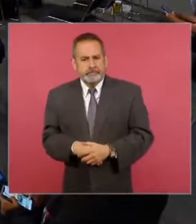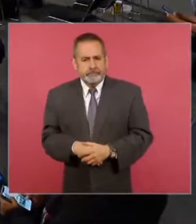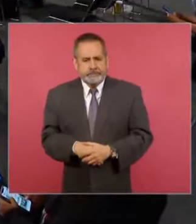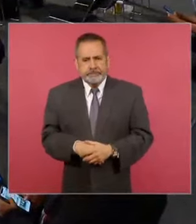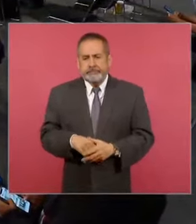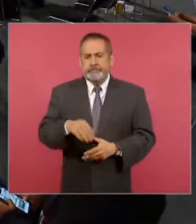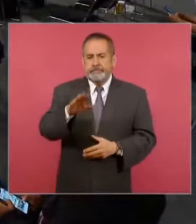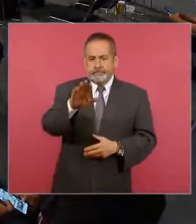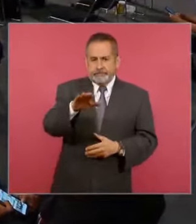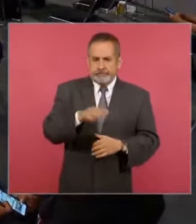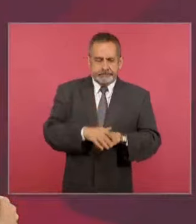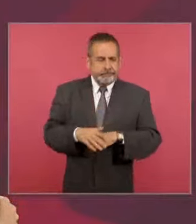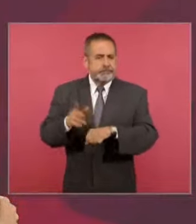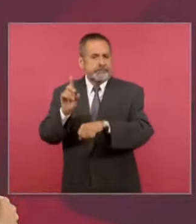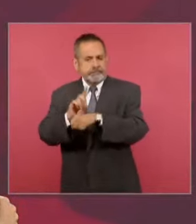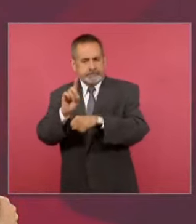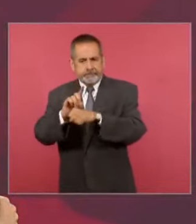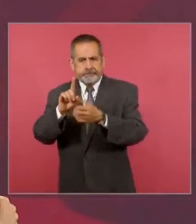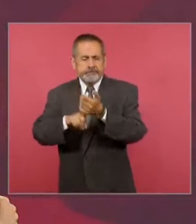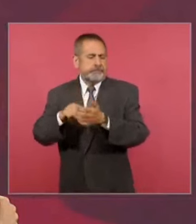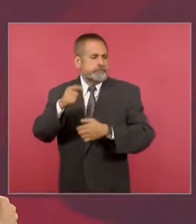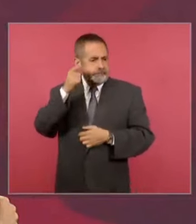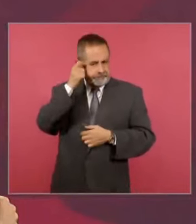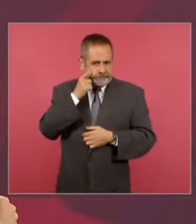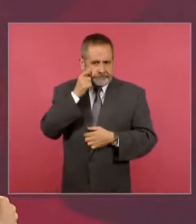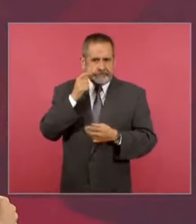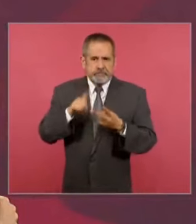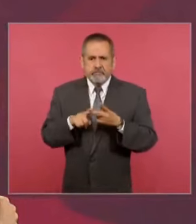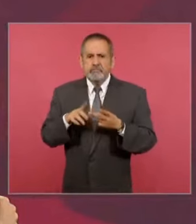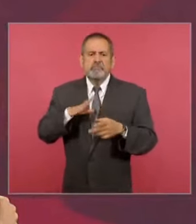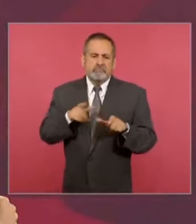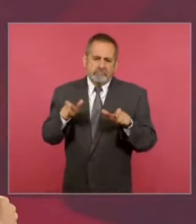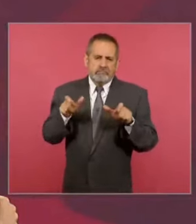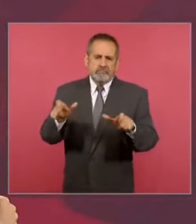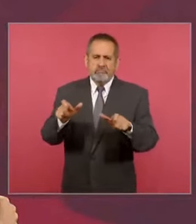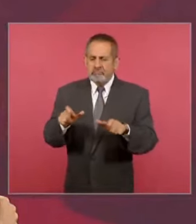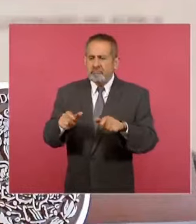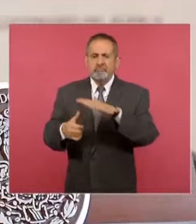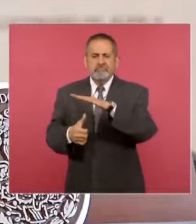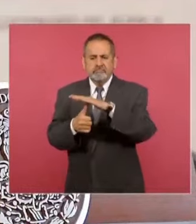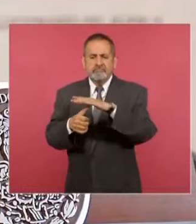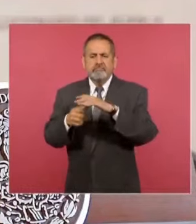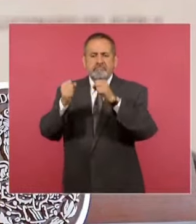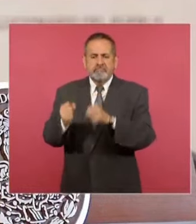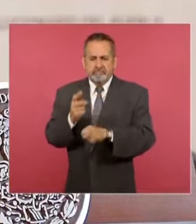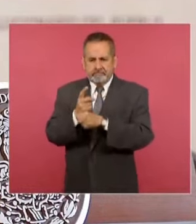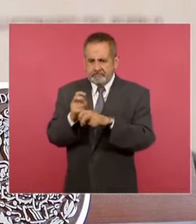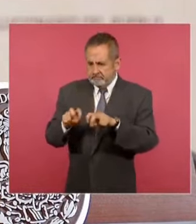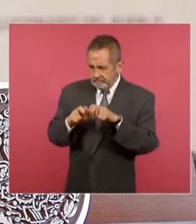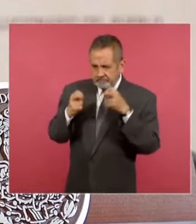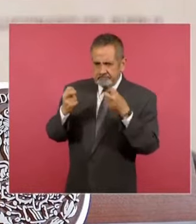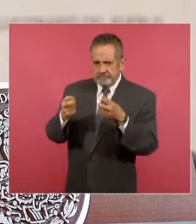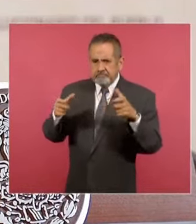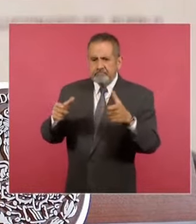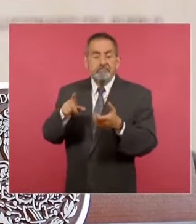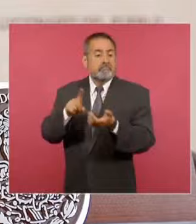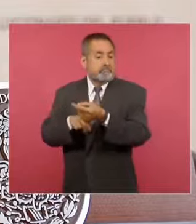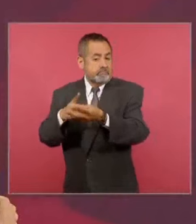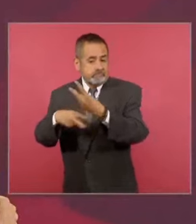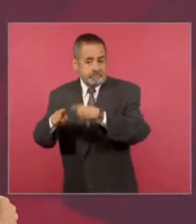en Guerrero se tienen las mesas de seguridad, participa la fiscal,